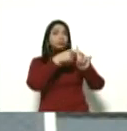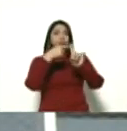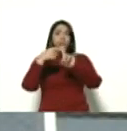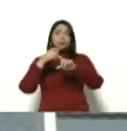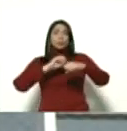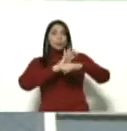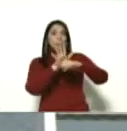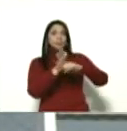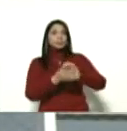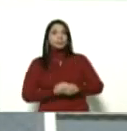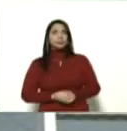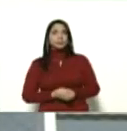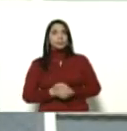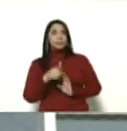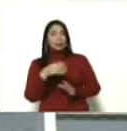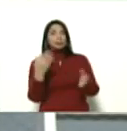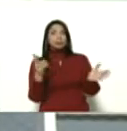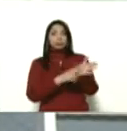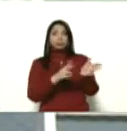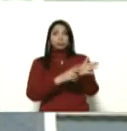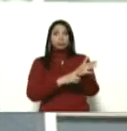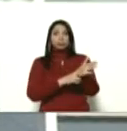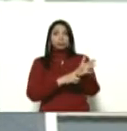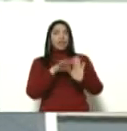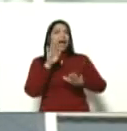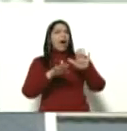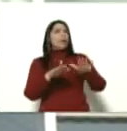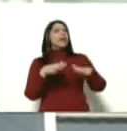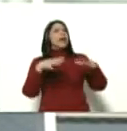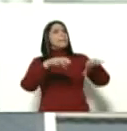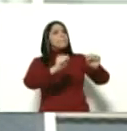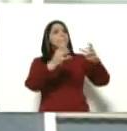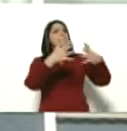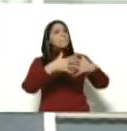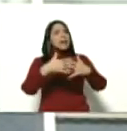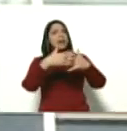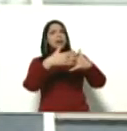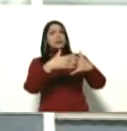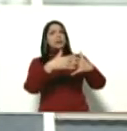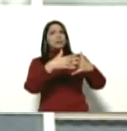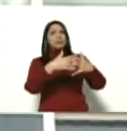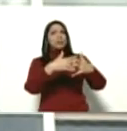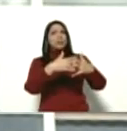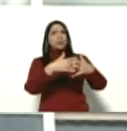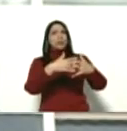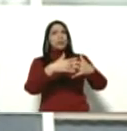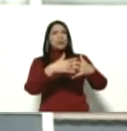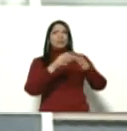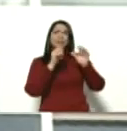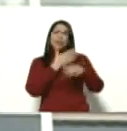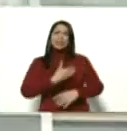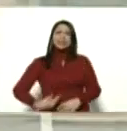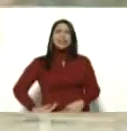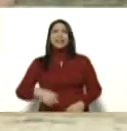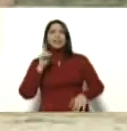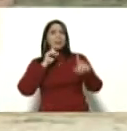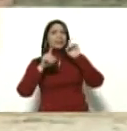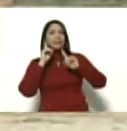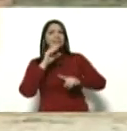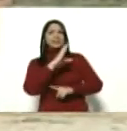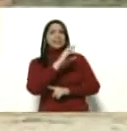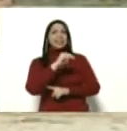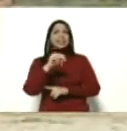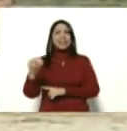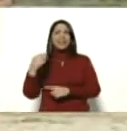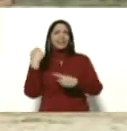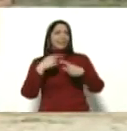-19 esa es la realidad y aunque el imperio presidente siga con sus mentiras CNN etcétera